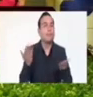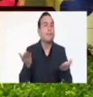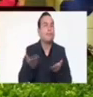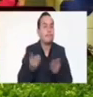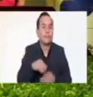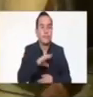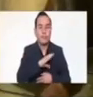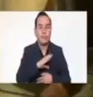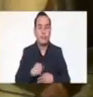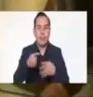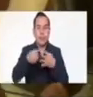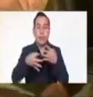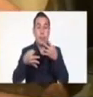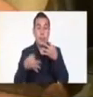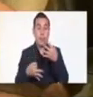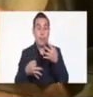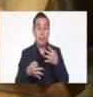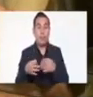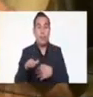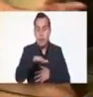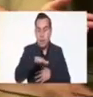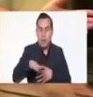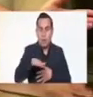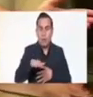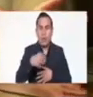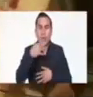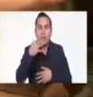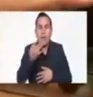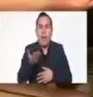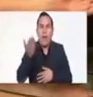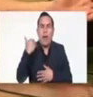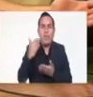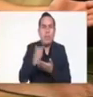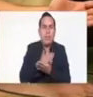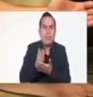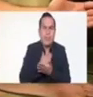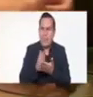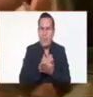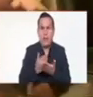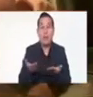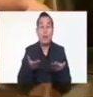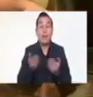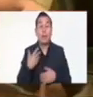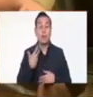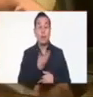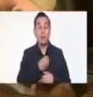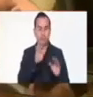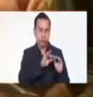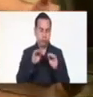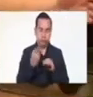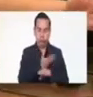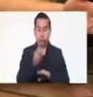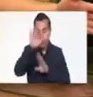Ortiz, y Marlene Funes, no les importó, no me va a desgritar el nombre de Carla, pero como dijo la diputada, son